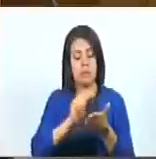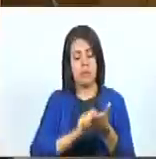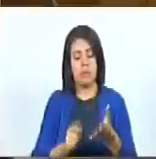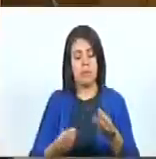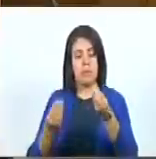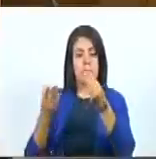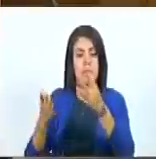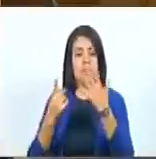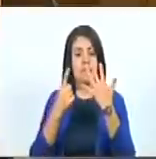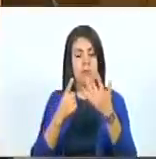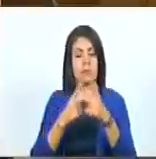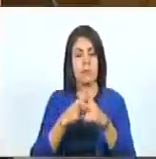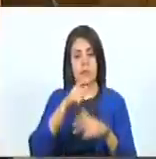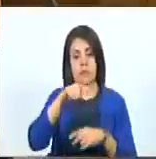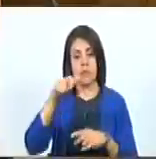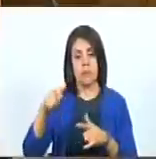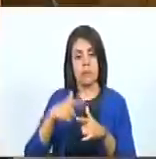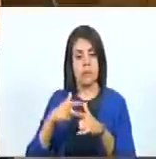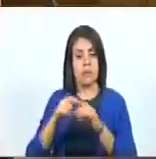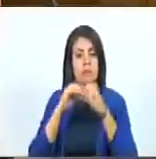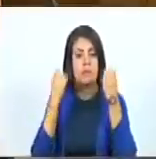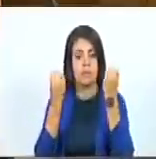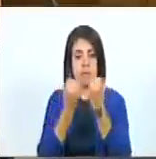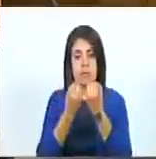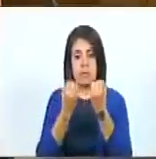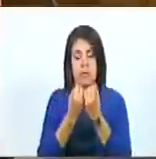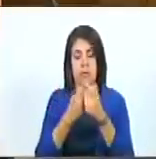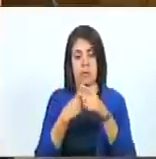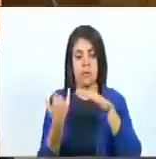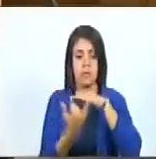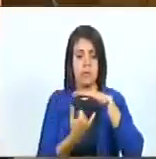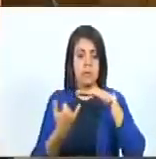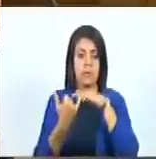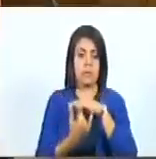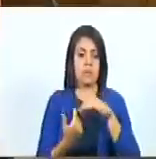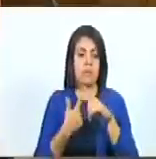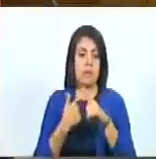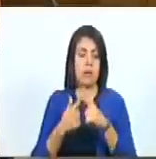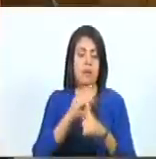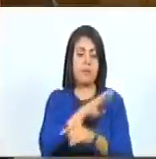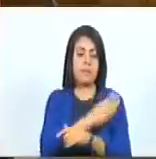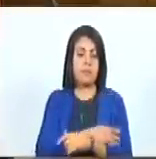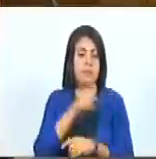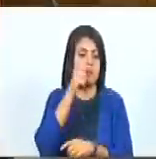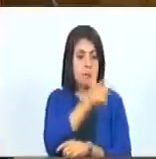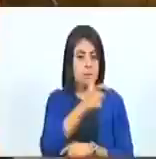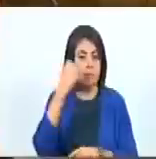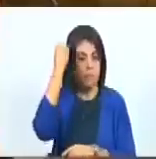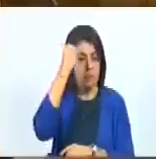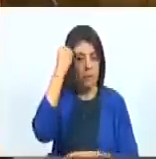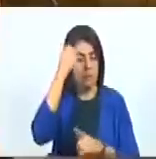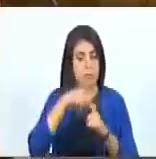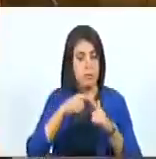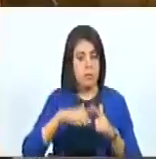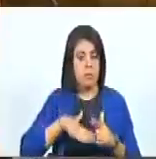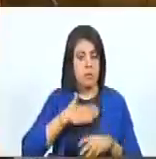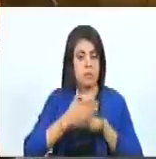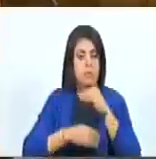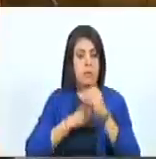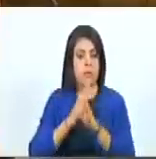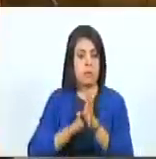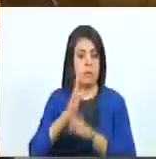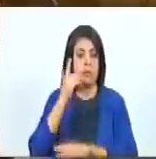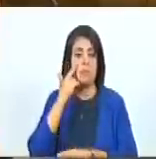Tres, las personas u organizaciones e instancias del Poder Popular, que así lo consideren, podrán hacer